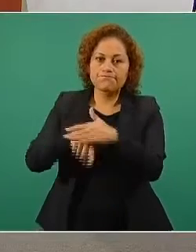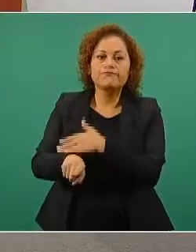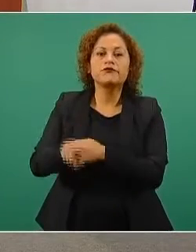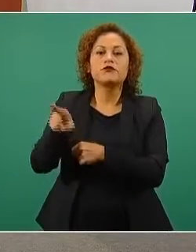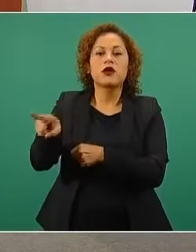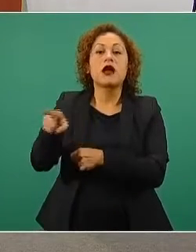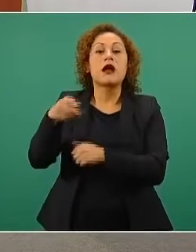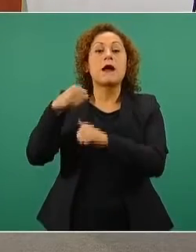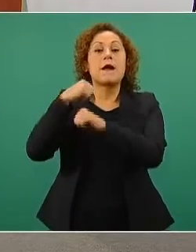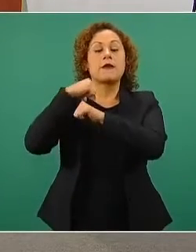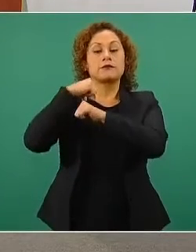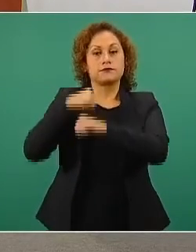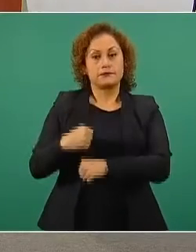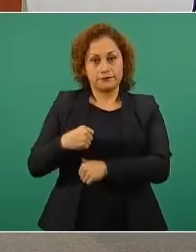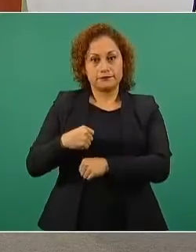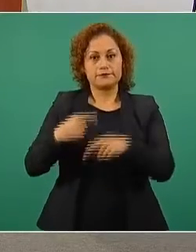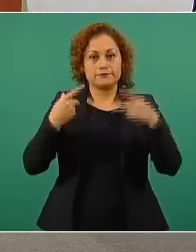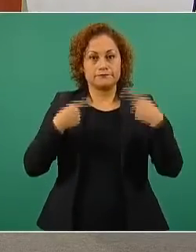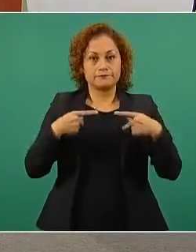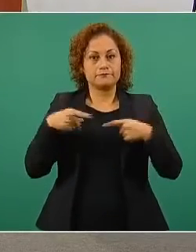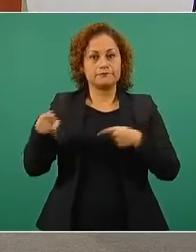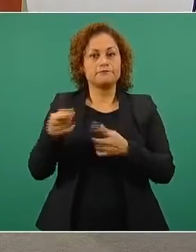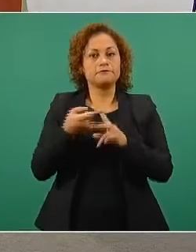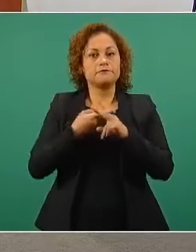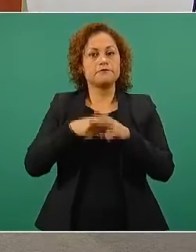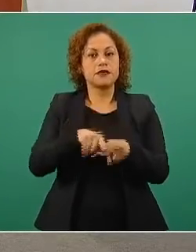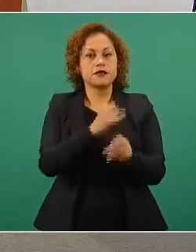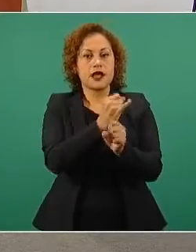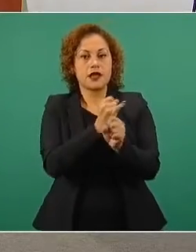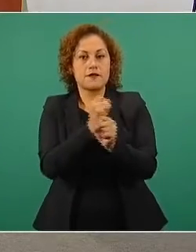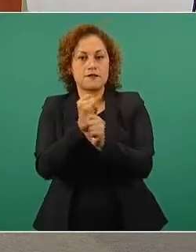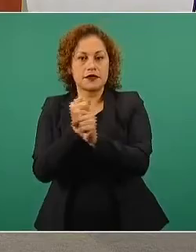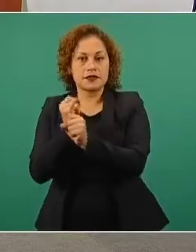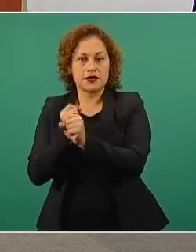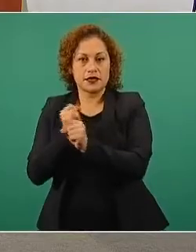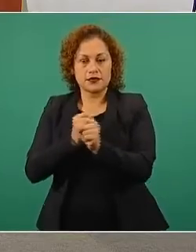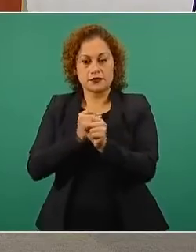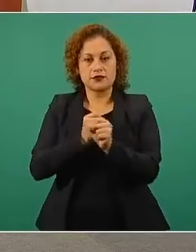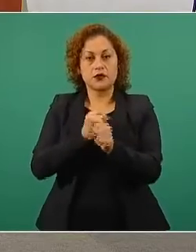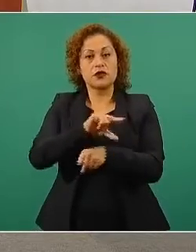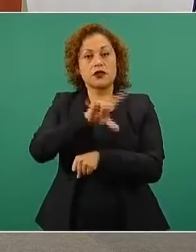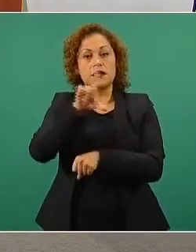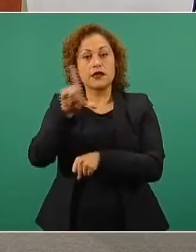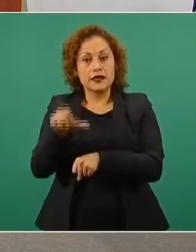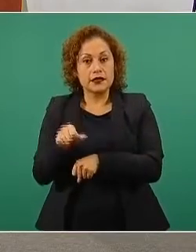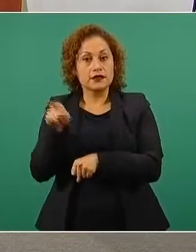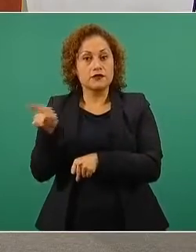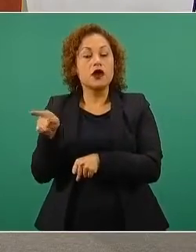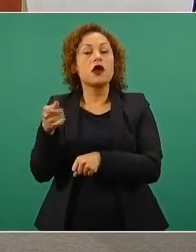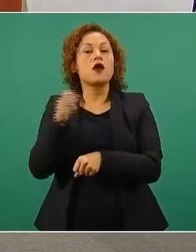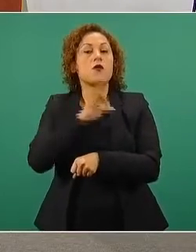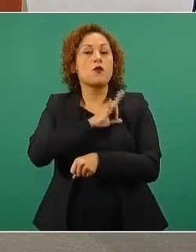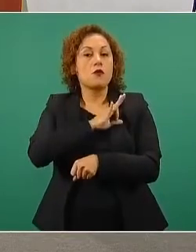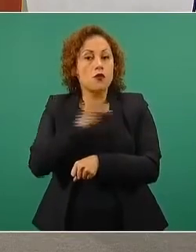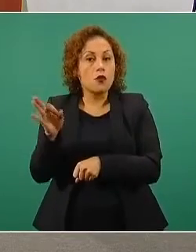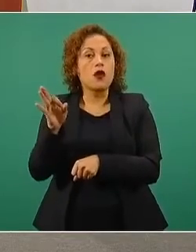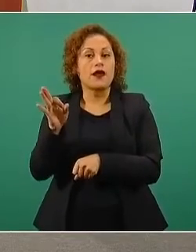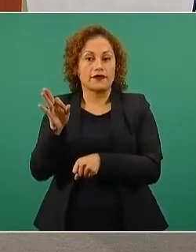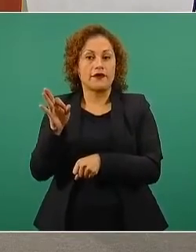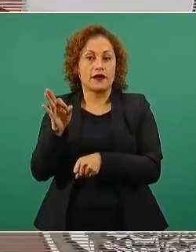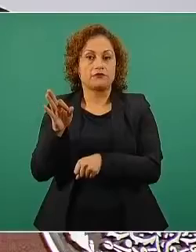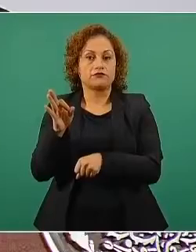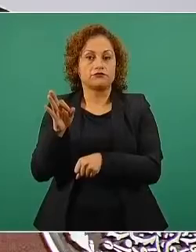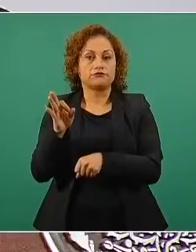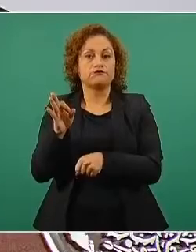investigación y sea posible coordinar su atención en las mesas de construcción de